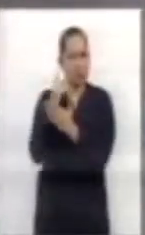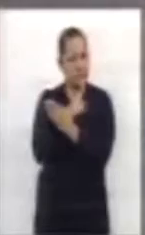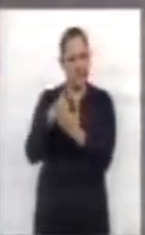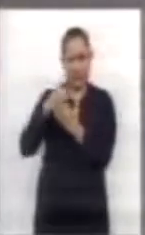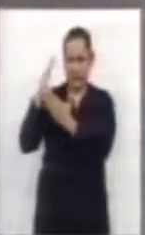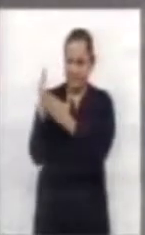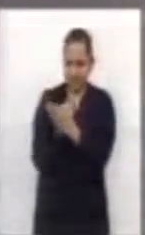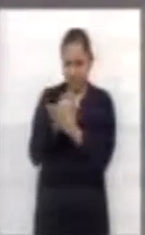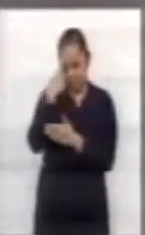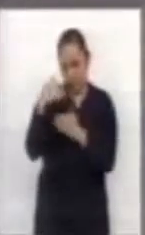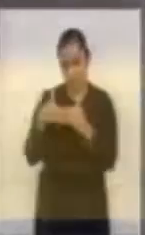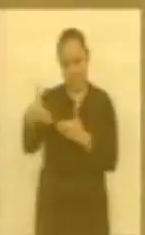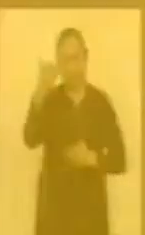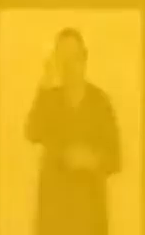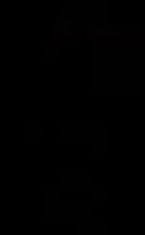diputada Briones Pérez.